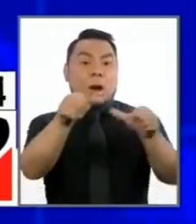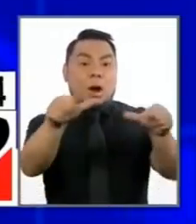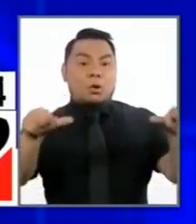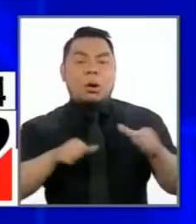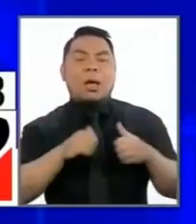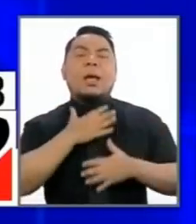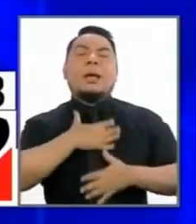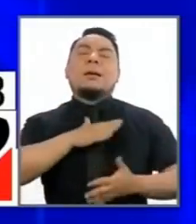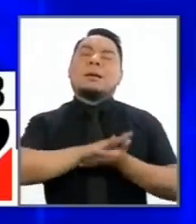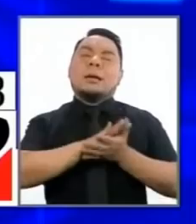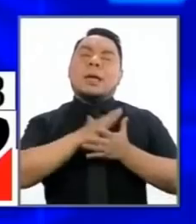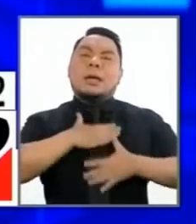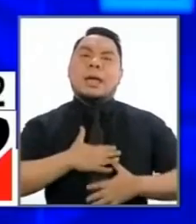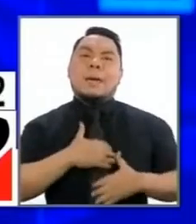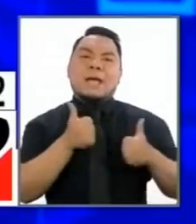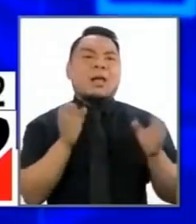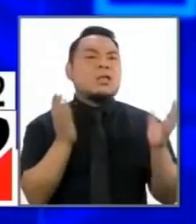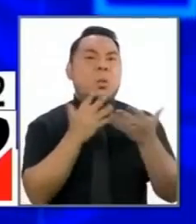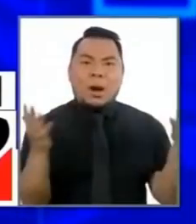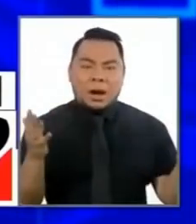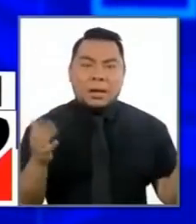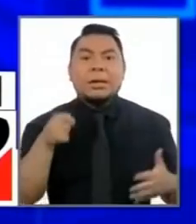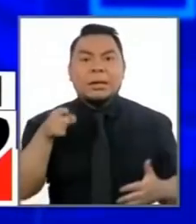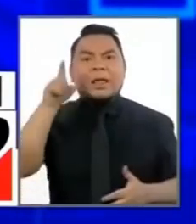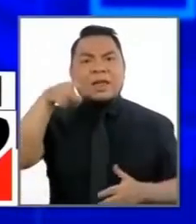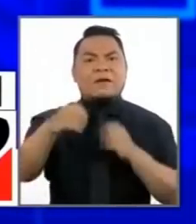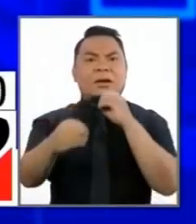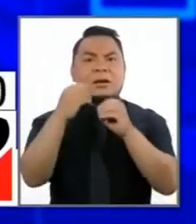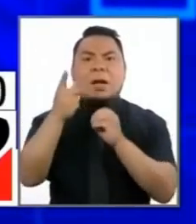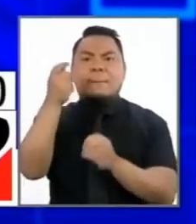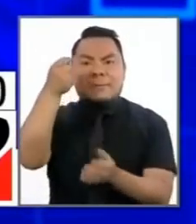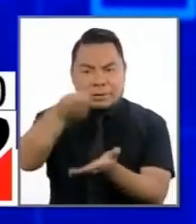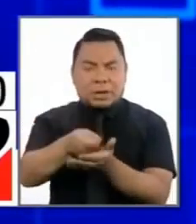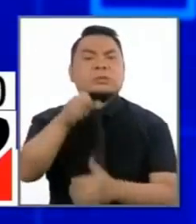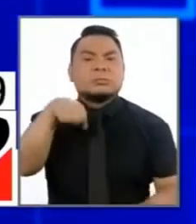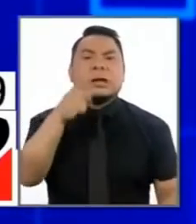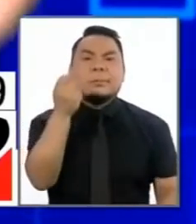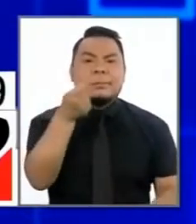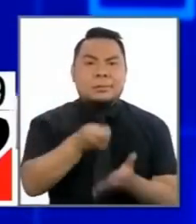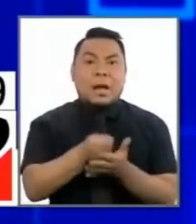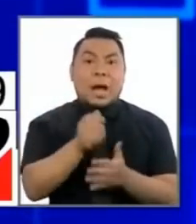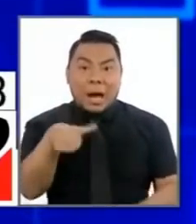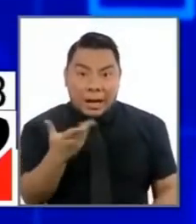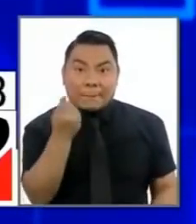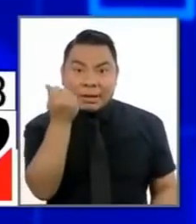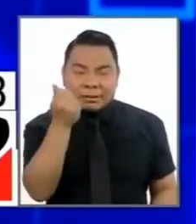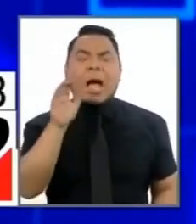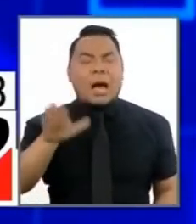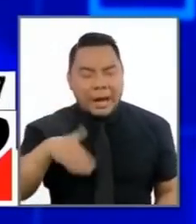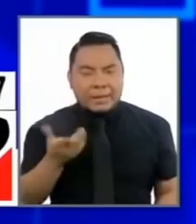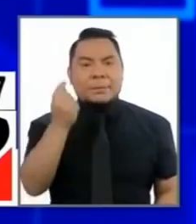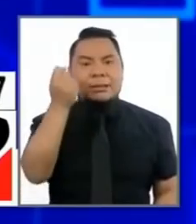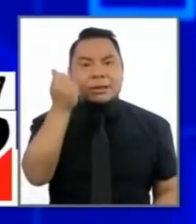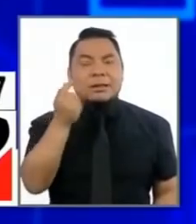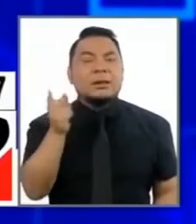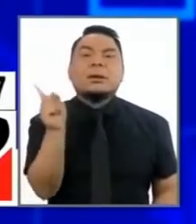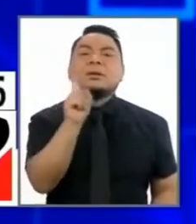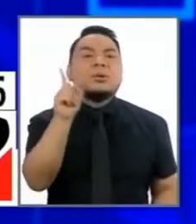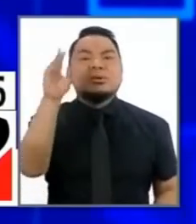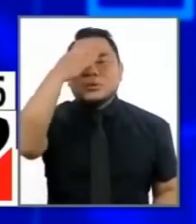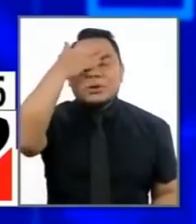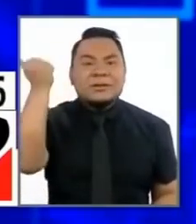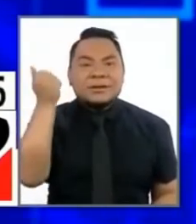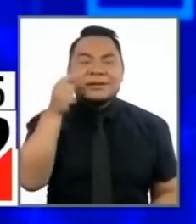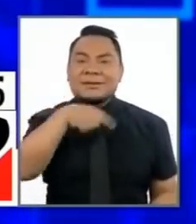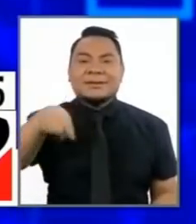descansar bien, y creo que eso hay que resolverlo. ¿Con presupuesto? Sí, señor, con presupuesto. Hay plata, hay plata. No nos olvidemos,